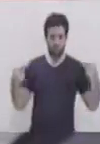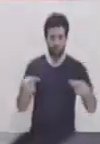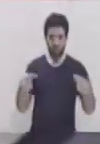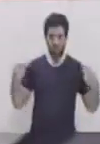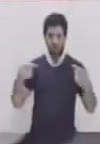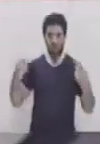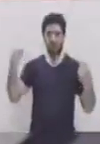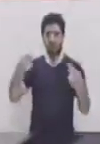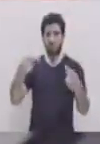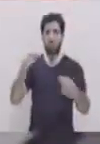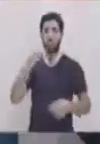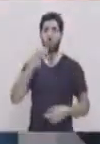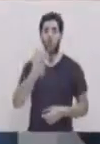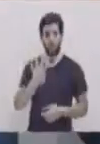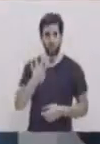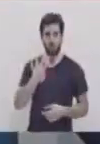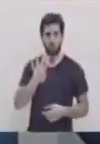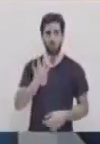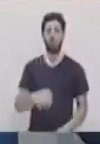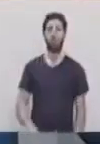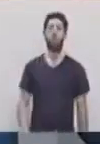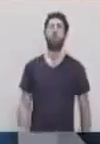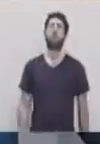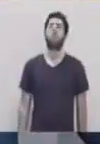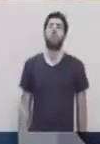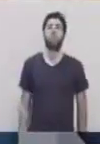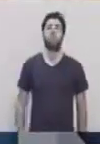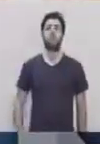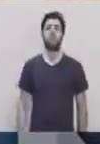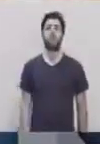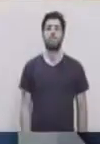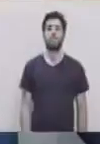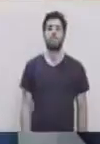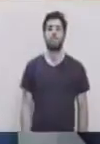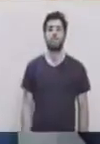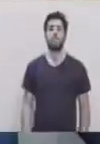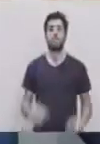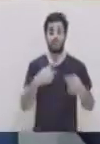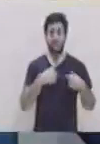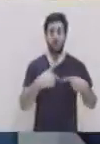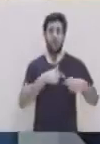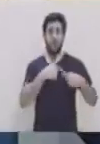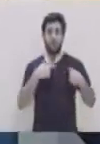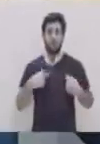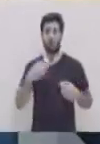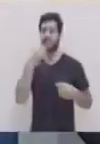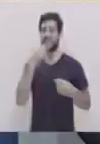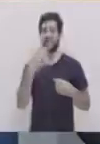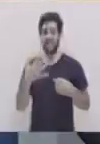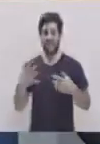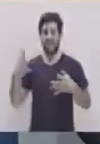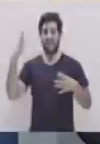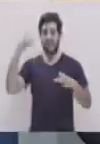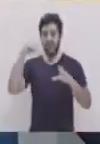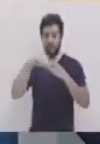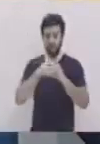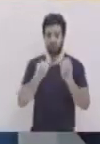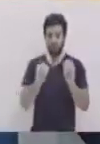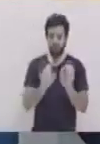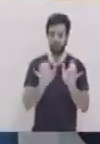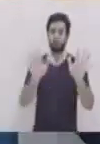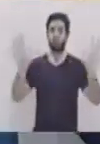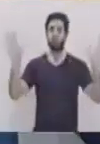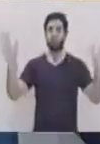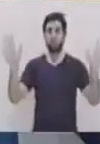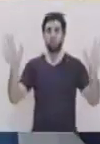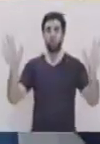cuatro, las cuales toda la sangre entra al corazón, la cual luego se limpia y se envía al